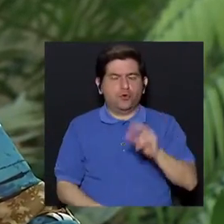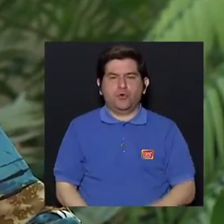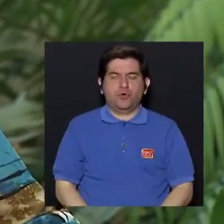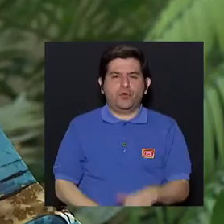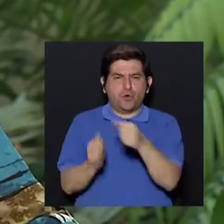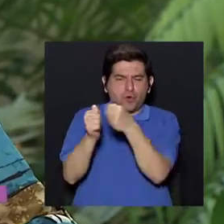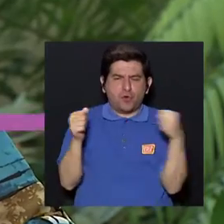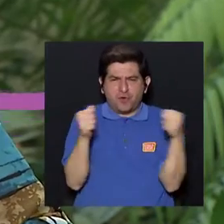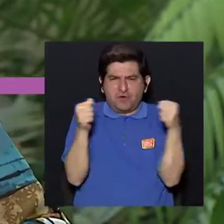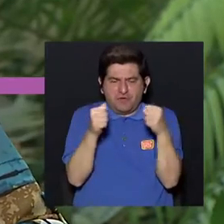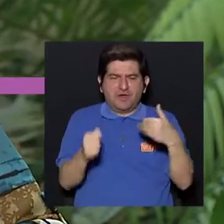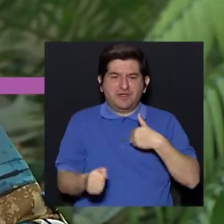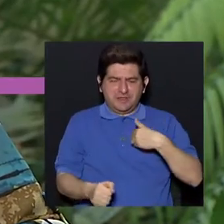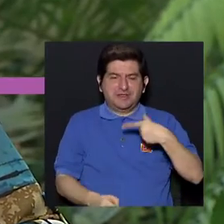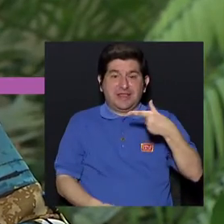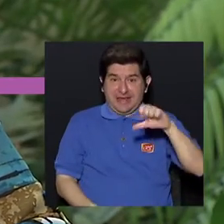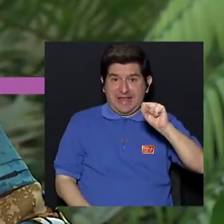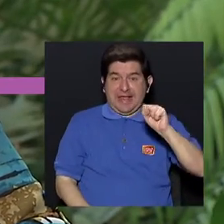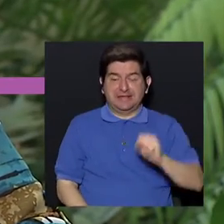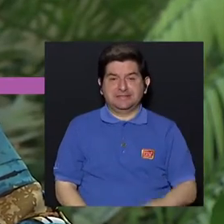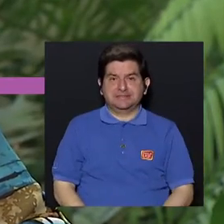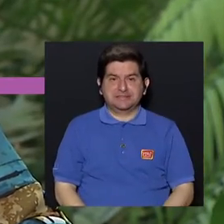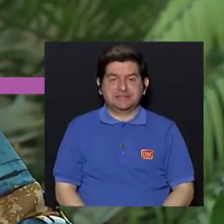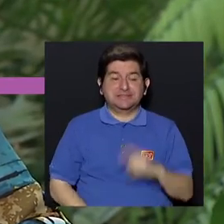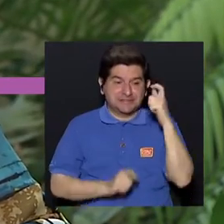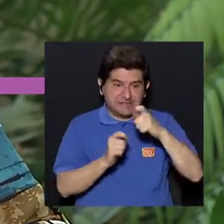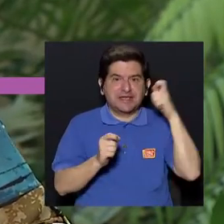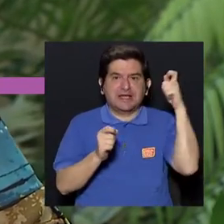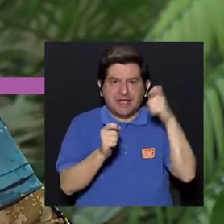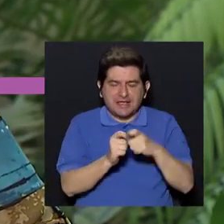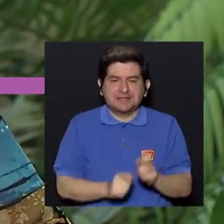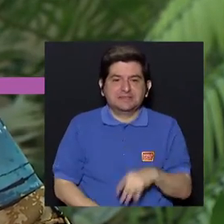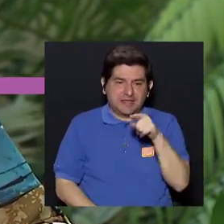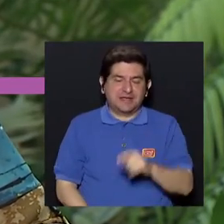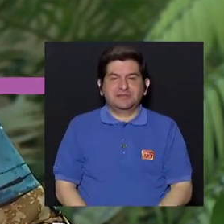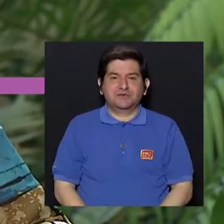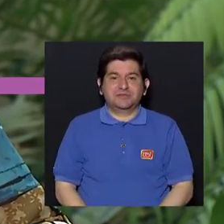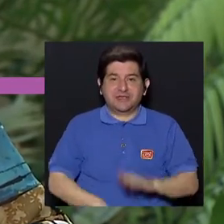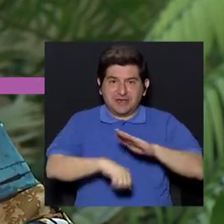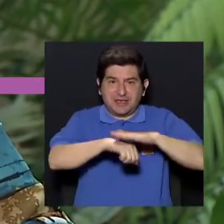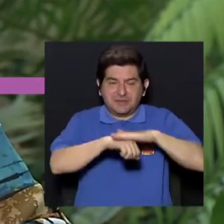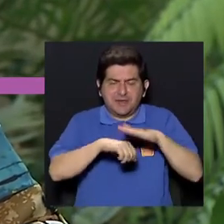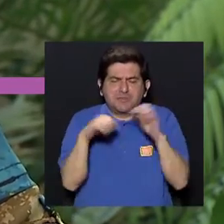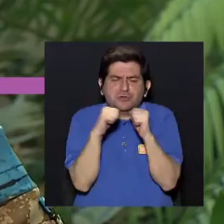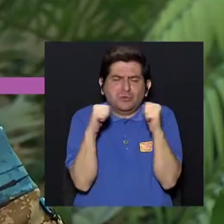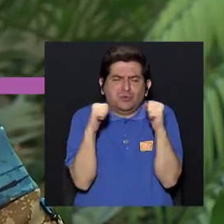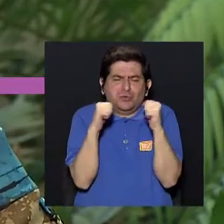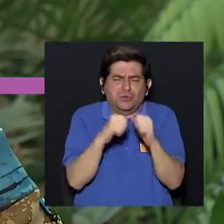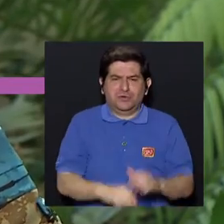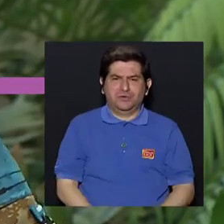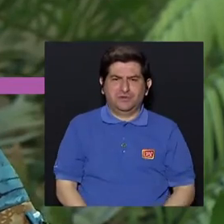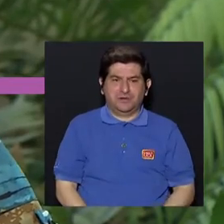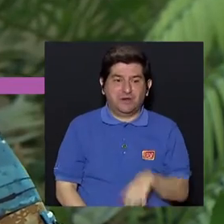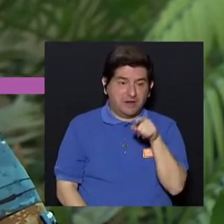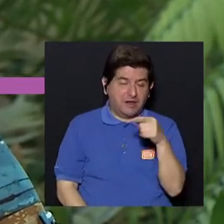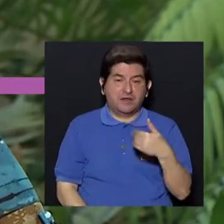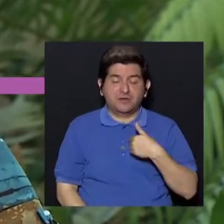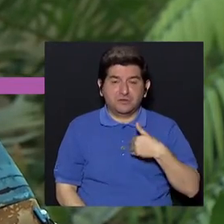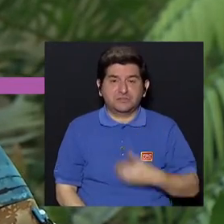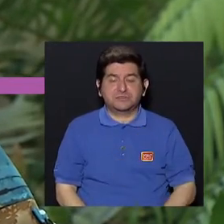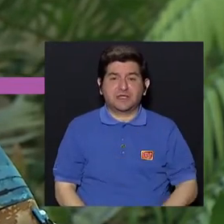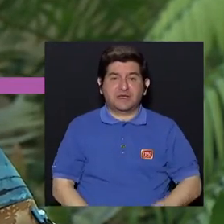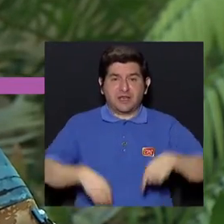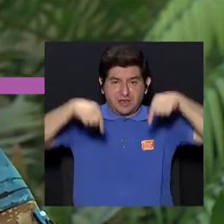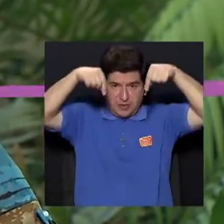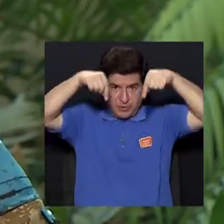por ejemplo, refrigeradoras van a tener un gas, ¿verdad? De que es justamente el refrigerante, ¿verdad? Entonces, en ese sentido estos van a tener